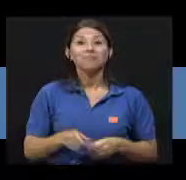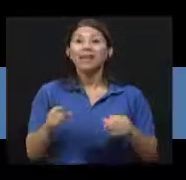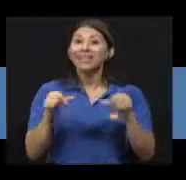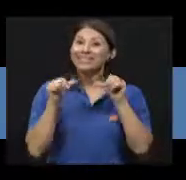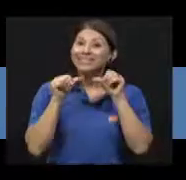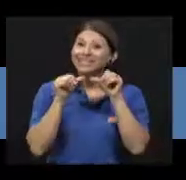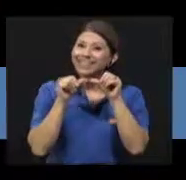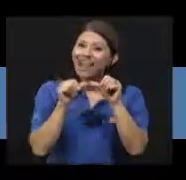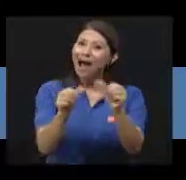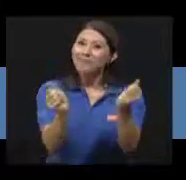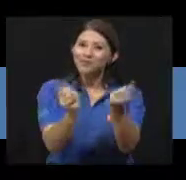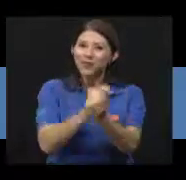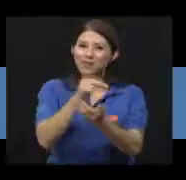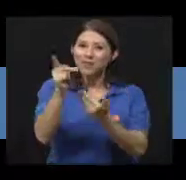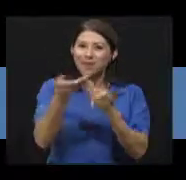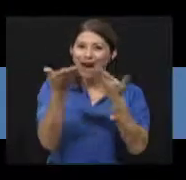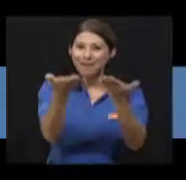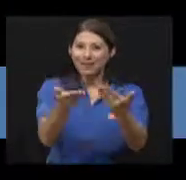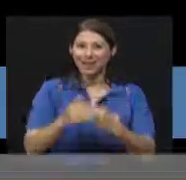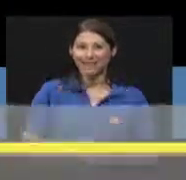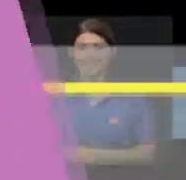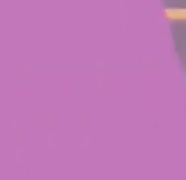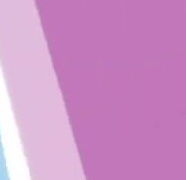¡Sigamos con el programa!